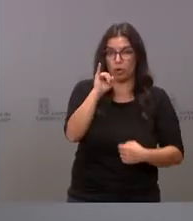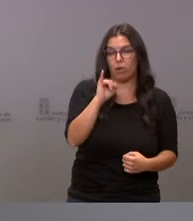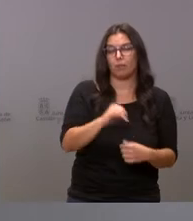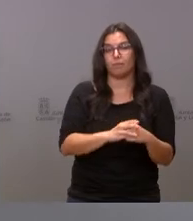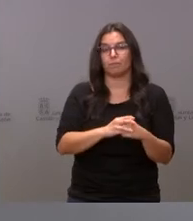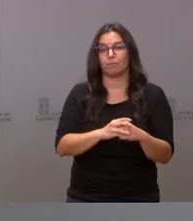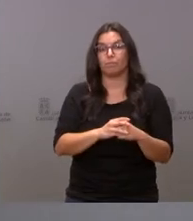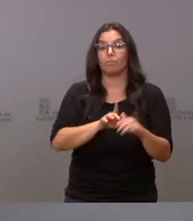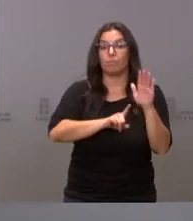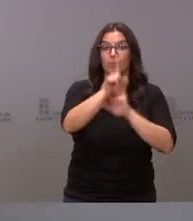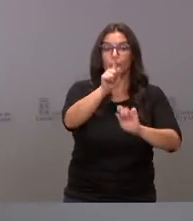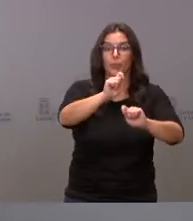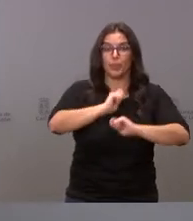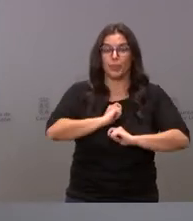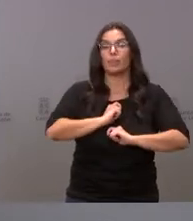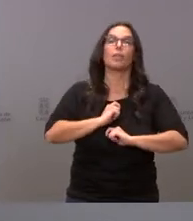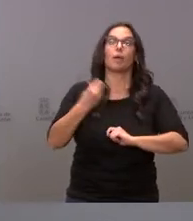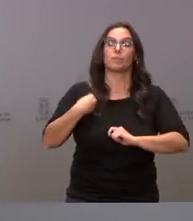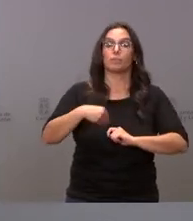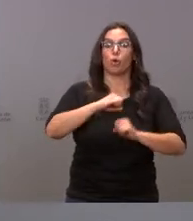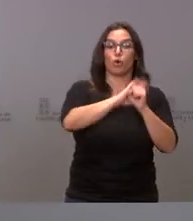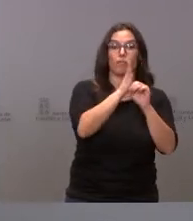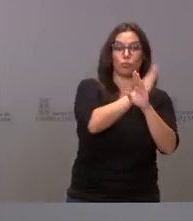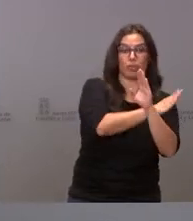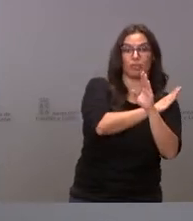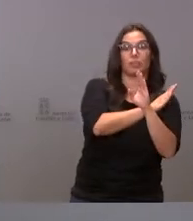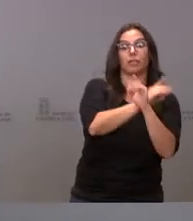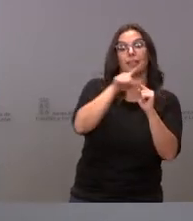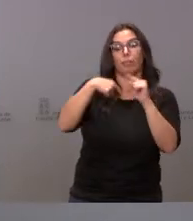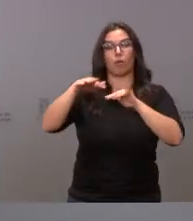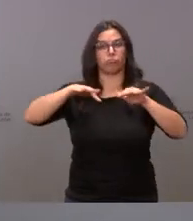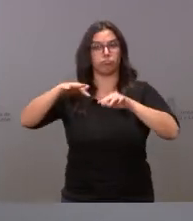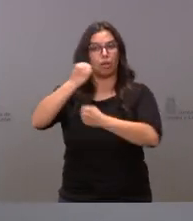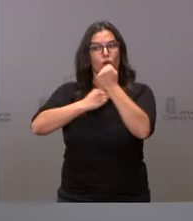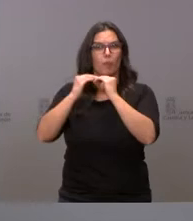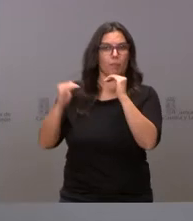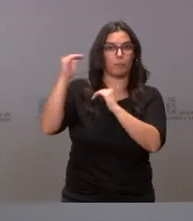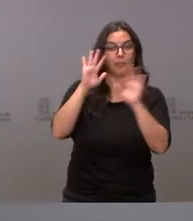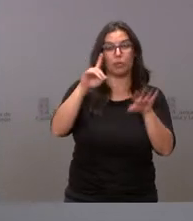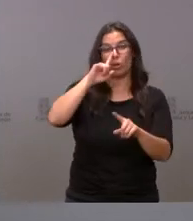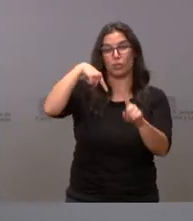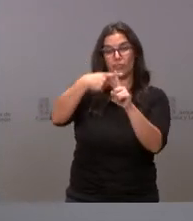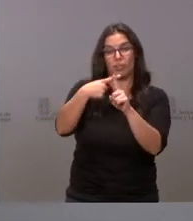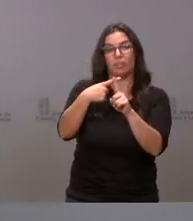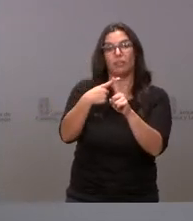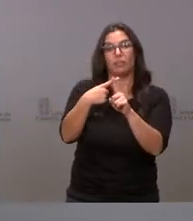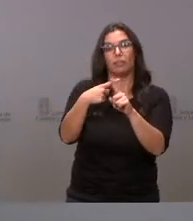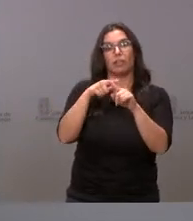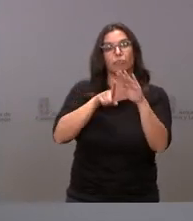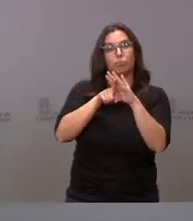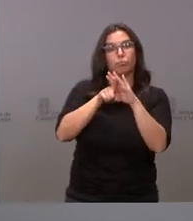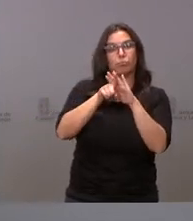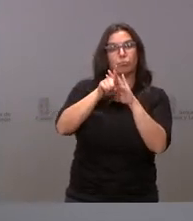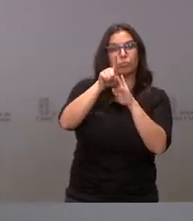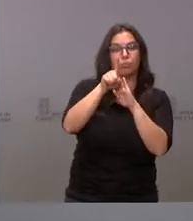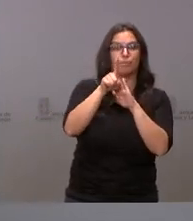permitirá superar el nivel de actividad que tuvimos antes de la pandemia, pero que en el año 2022 tendrá un ritmo de crecimiento